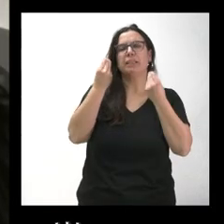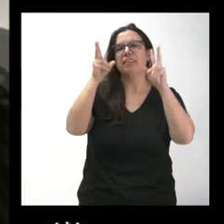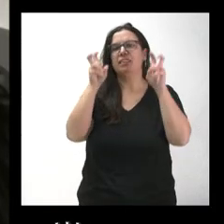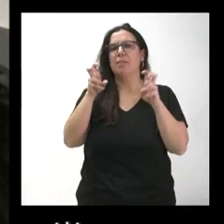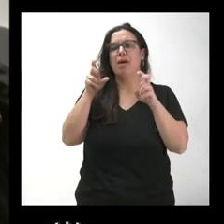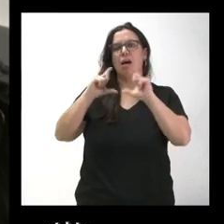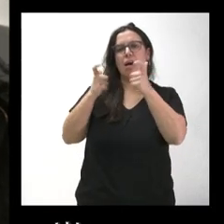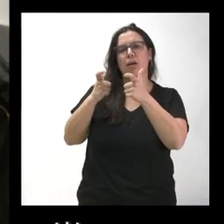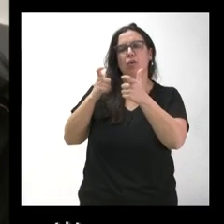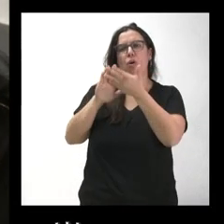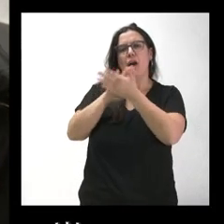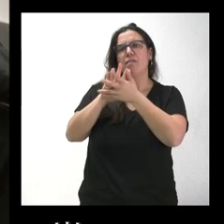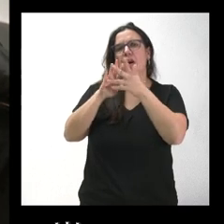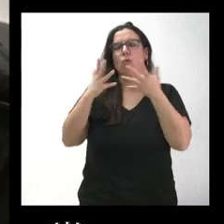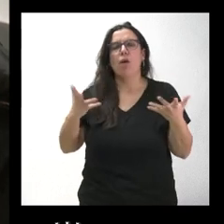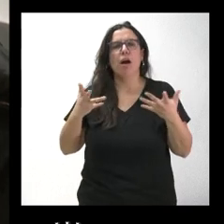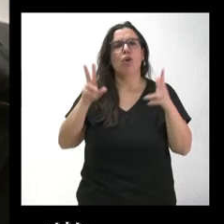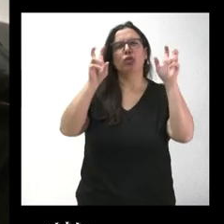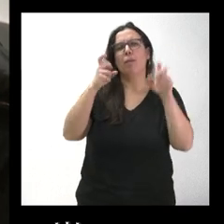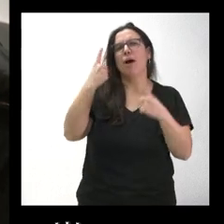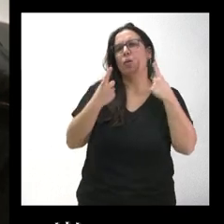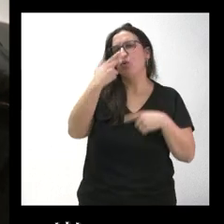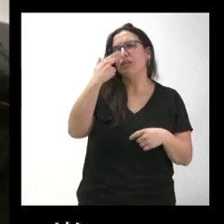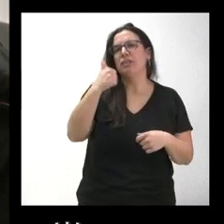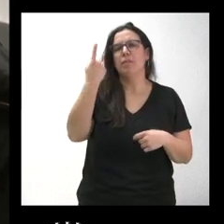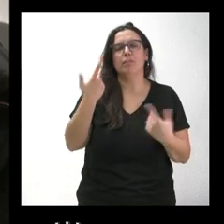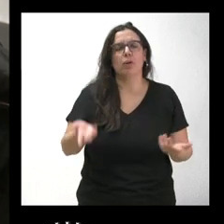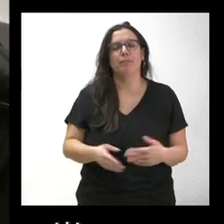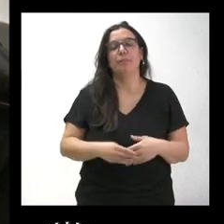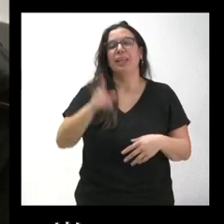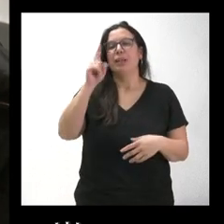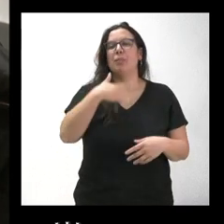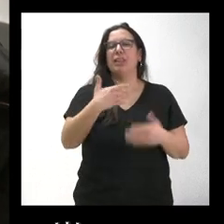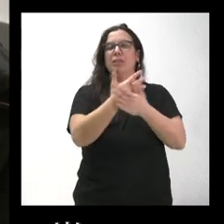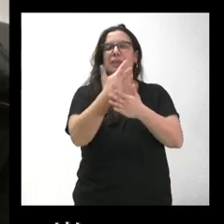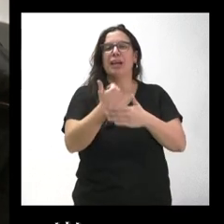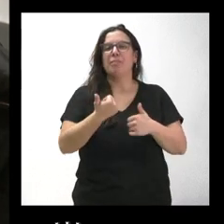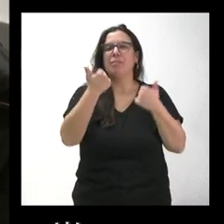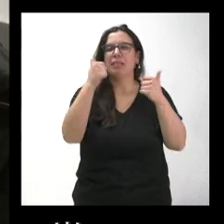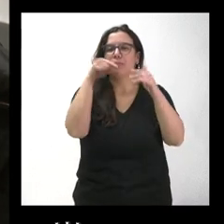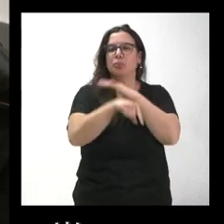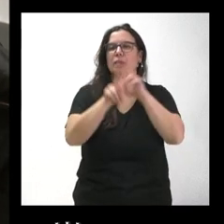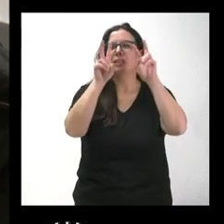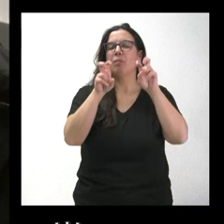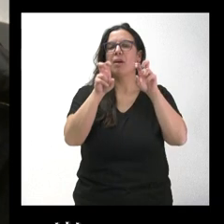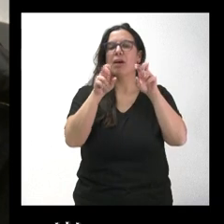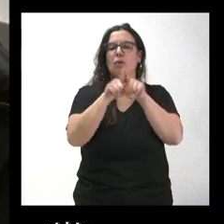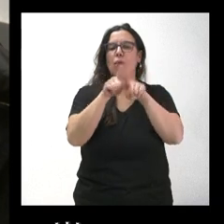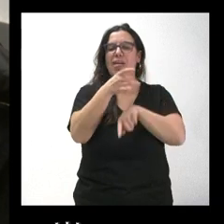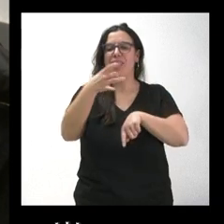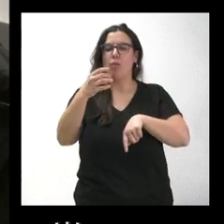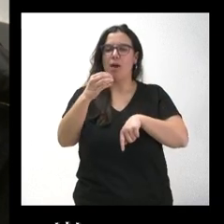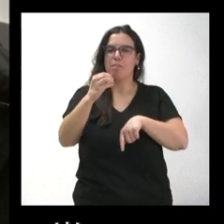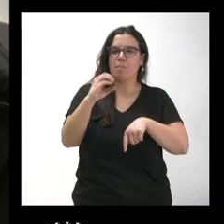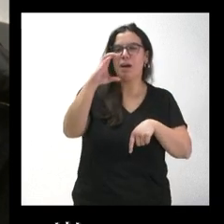si quiere que se trate de algún tema en concreto. Y después, si nos puede explicar un poco más este expediente sobre el incremento del endeudamiento.